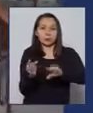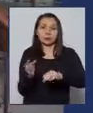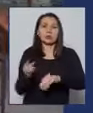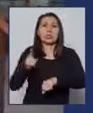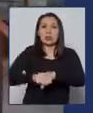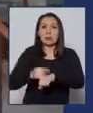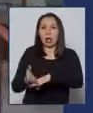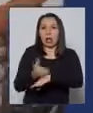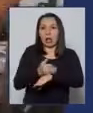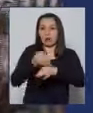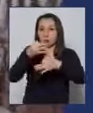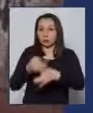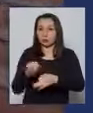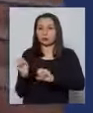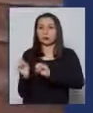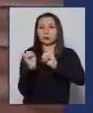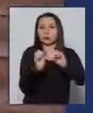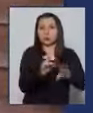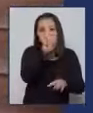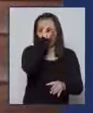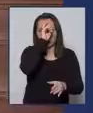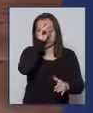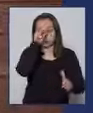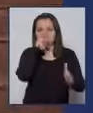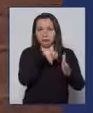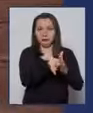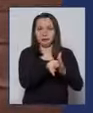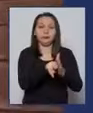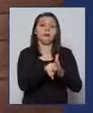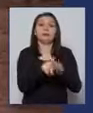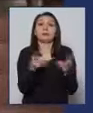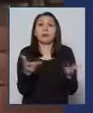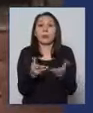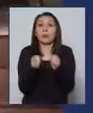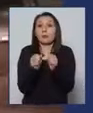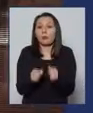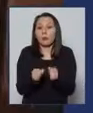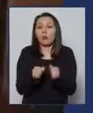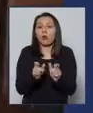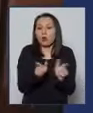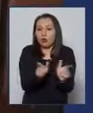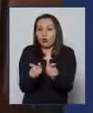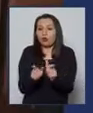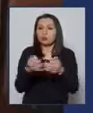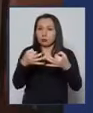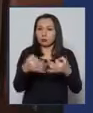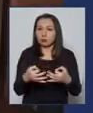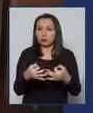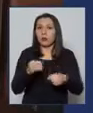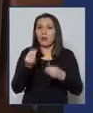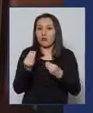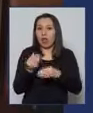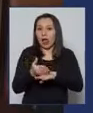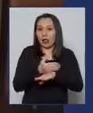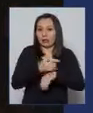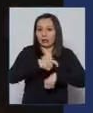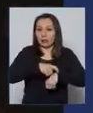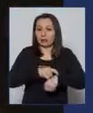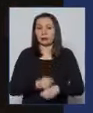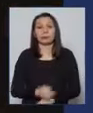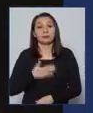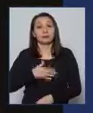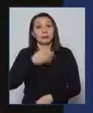oportuna a un centro asistencial para poder ser manejada en forma oportuna. Quiero